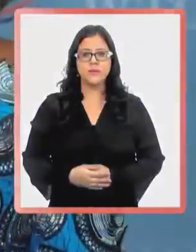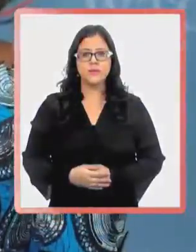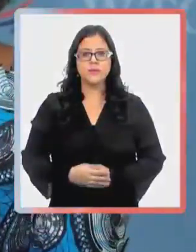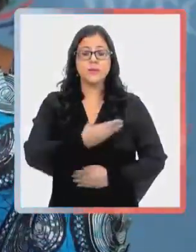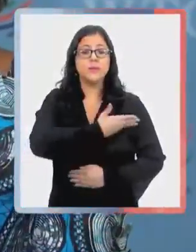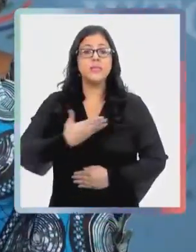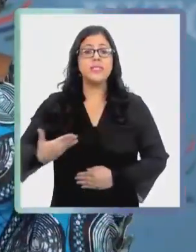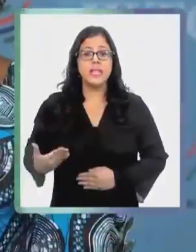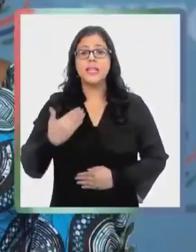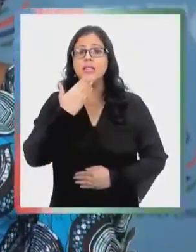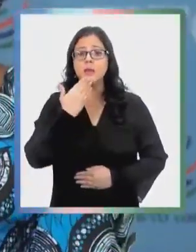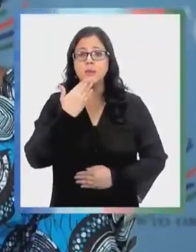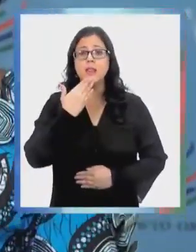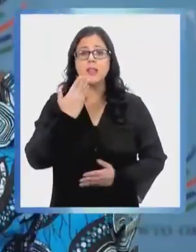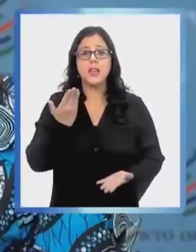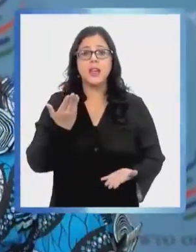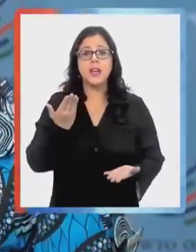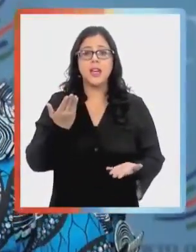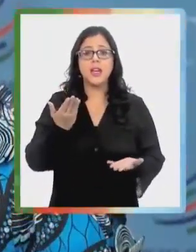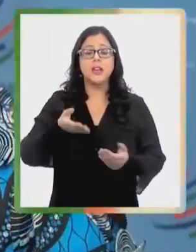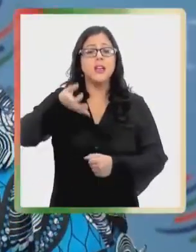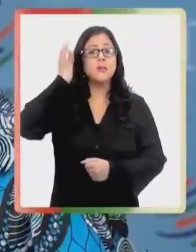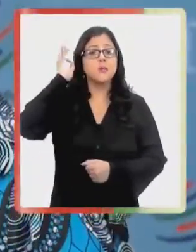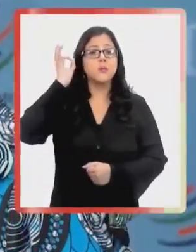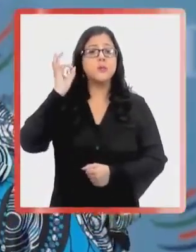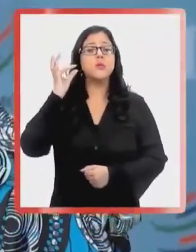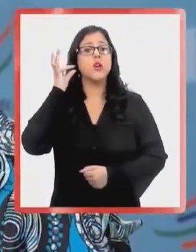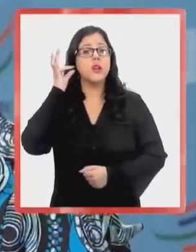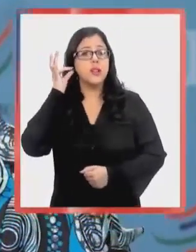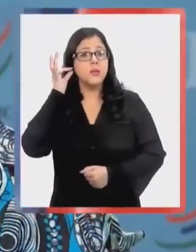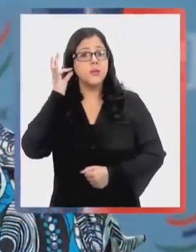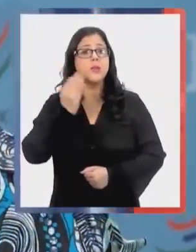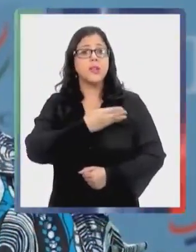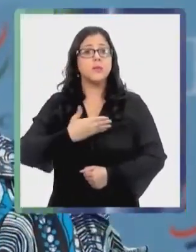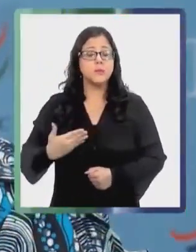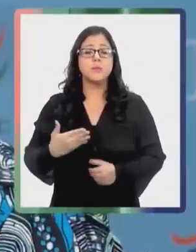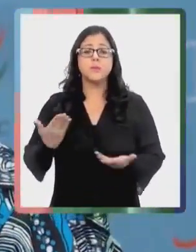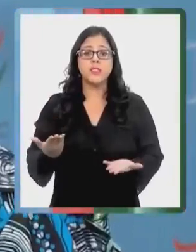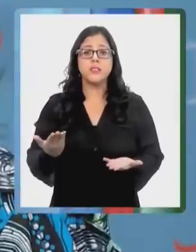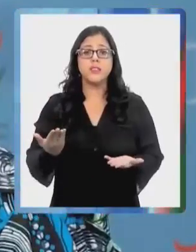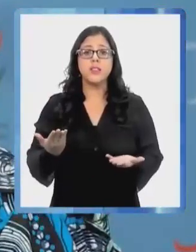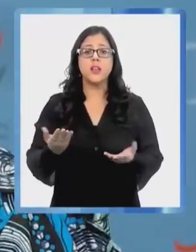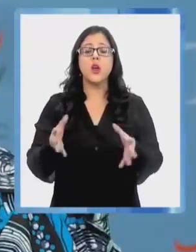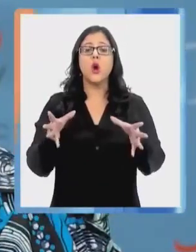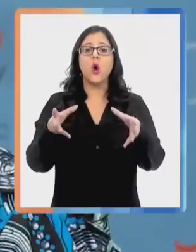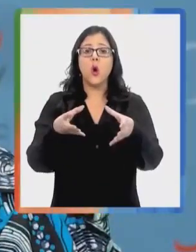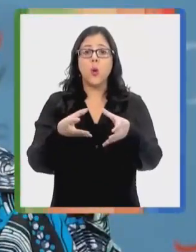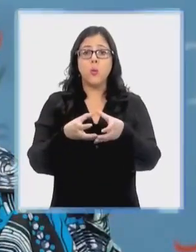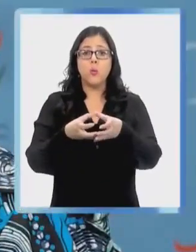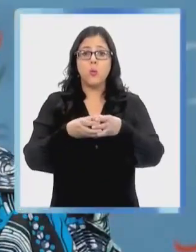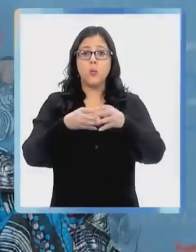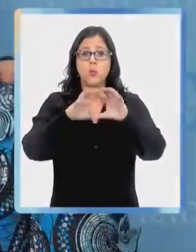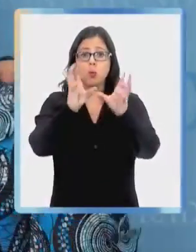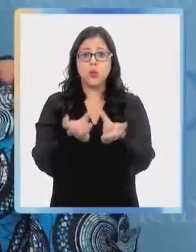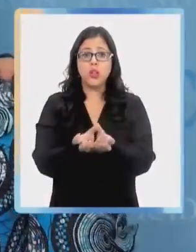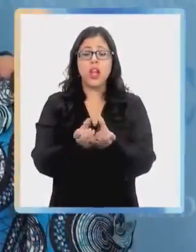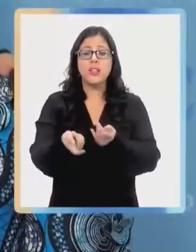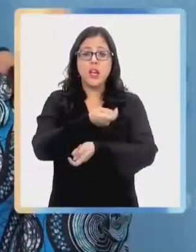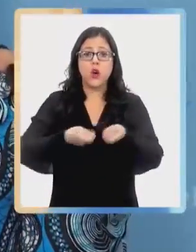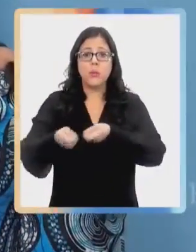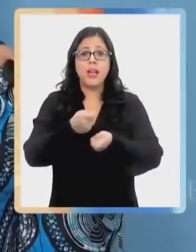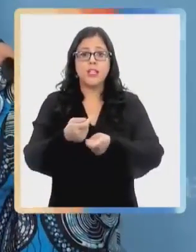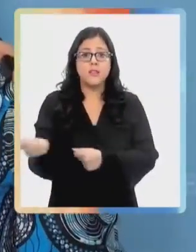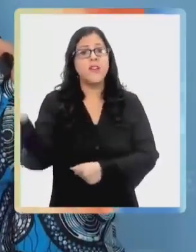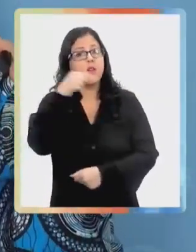El mandatario se reunió también con la presidenta de la Organización Mundial de Comercio y volverá a Chile, dijo, con tarea para la